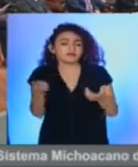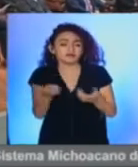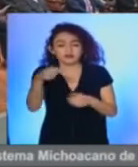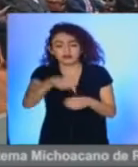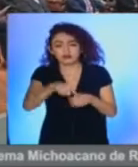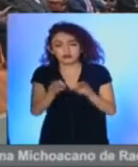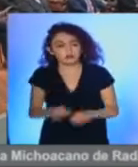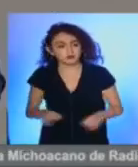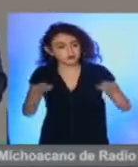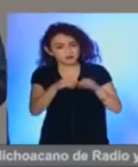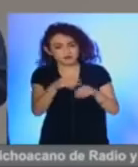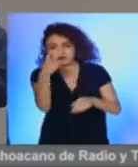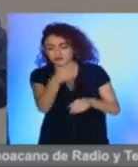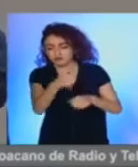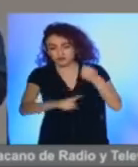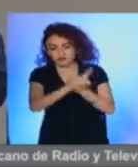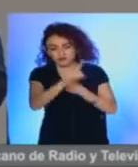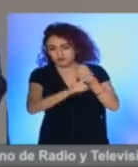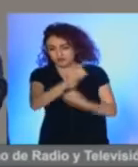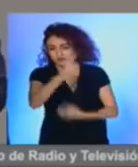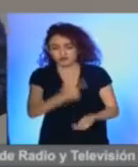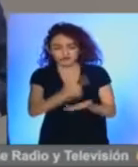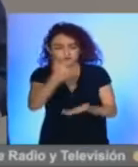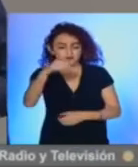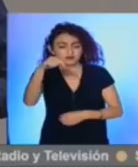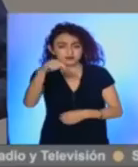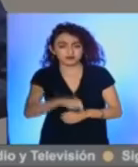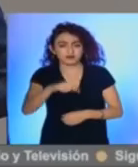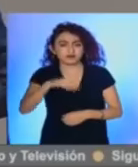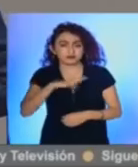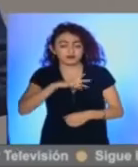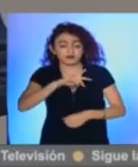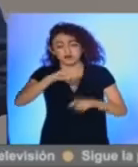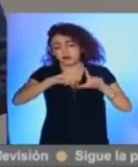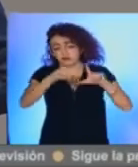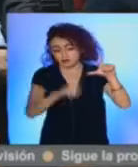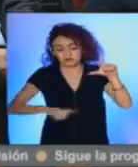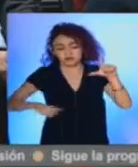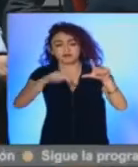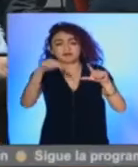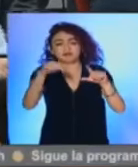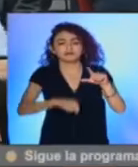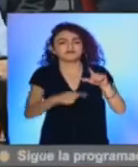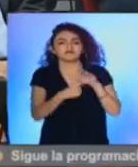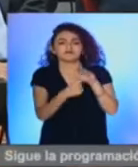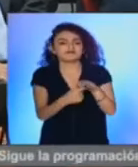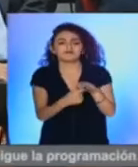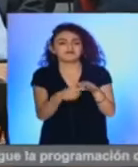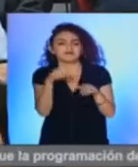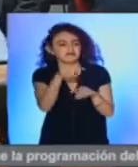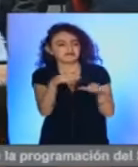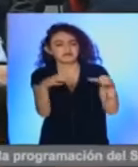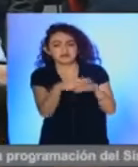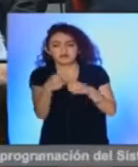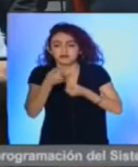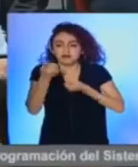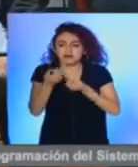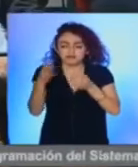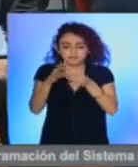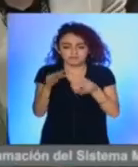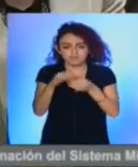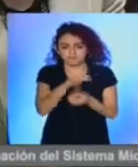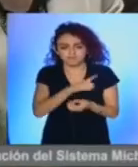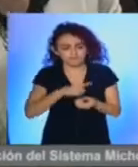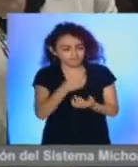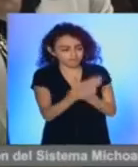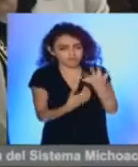este fenómeno sigue siendo uno de los grandes y graves problemas que enfrenta nuestro país, lo que demuestra que no es un asunto de discursos, sino